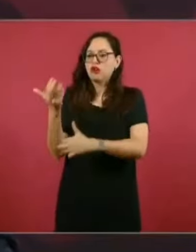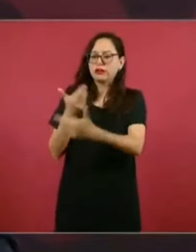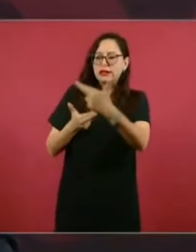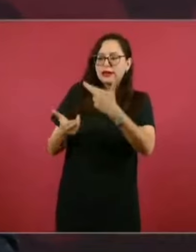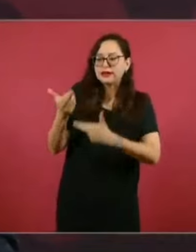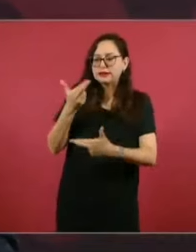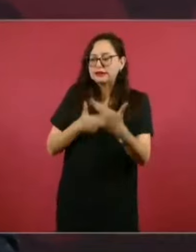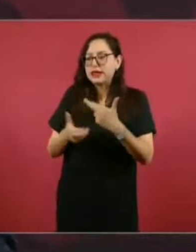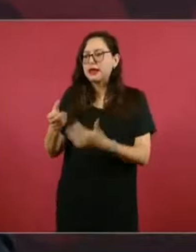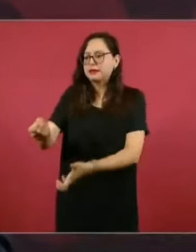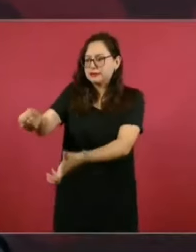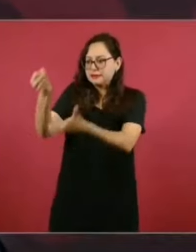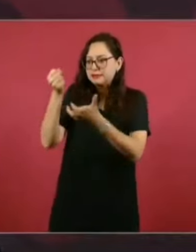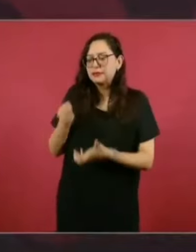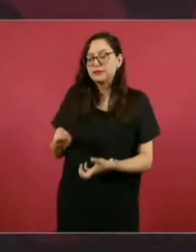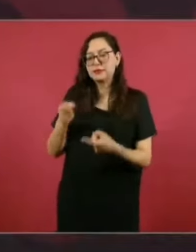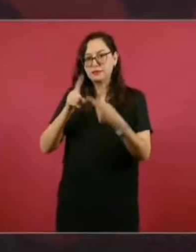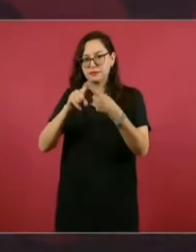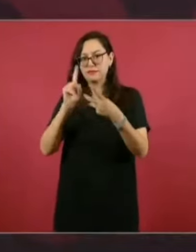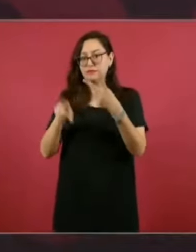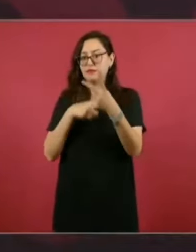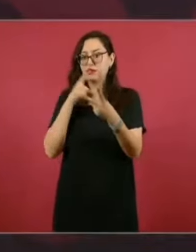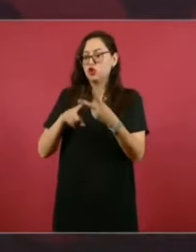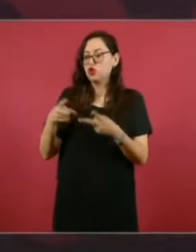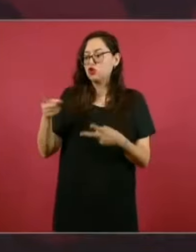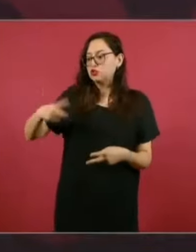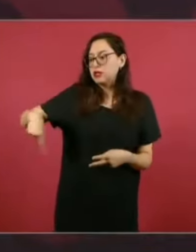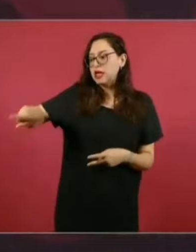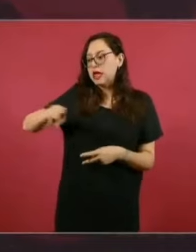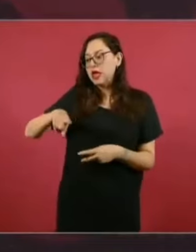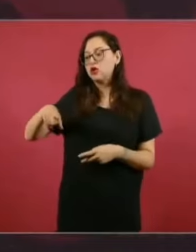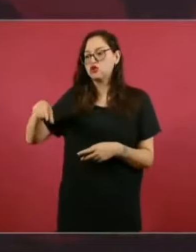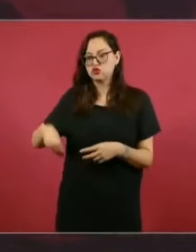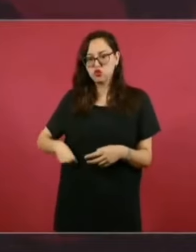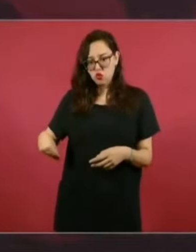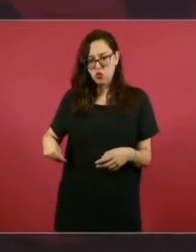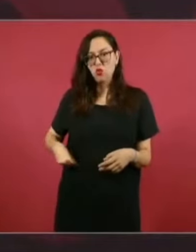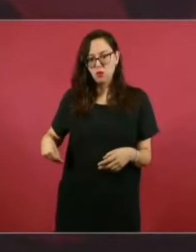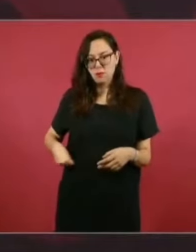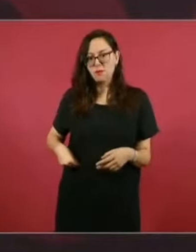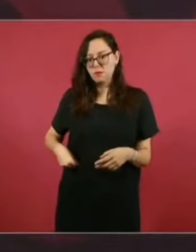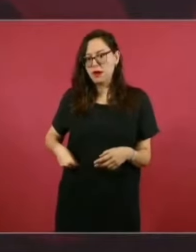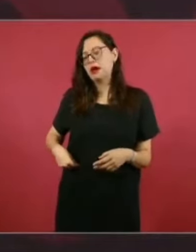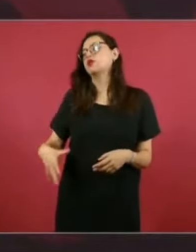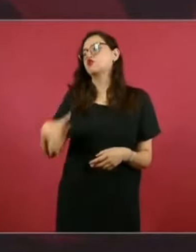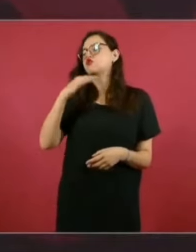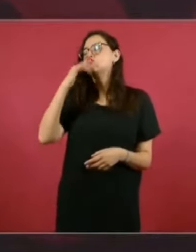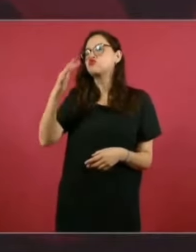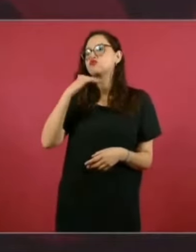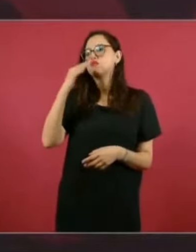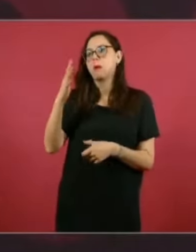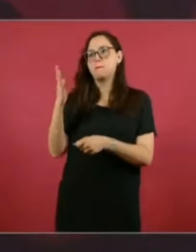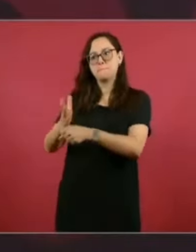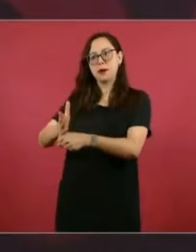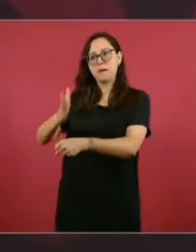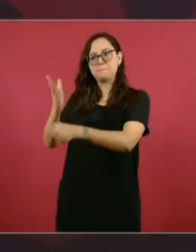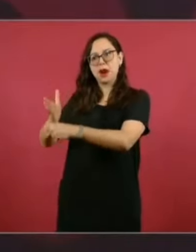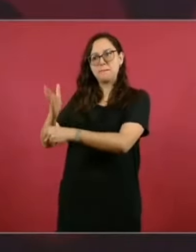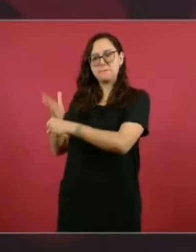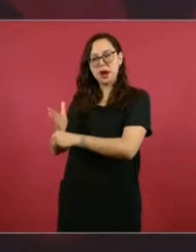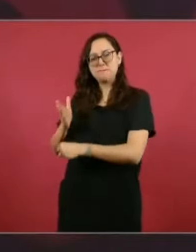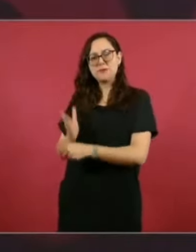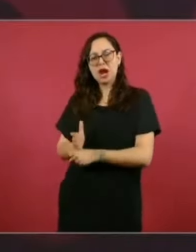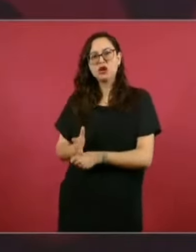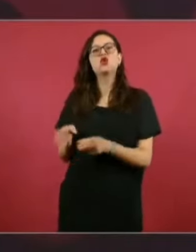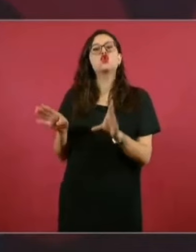responsables. Entonces, habíamos acordado informar sobre